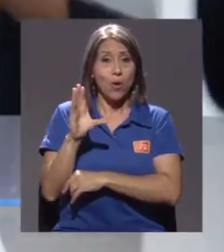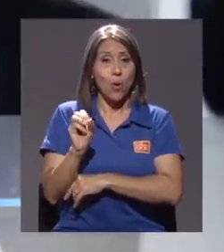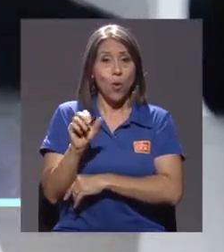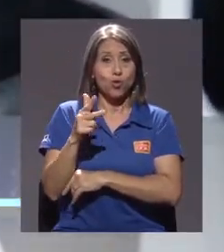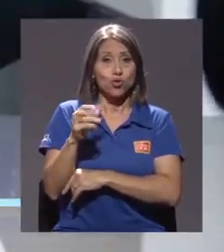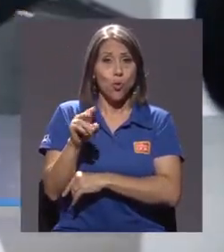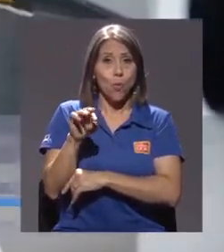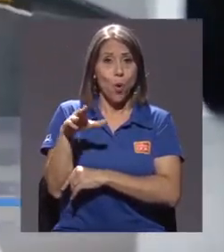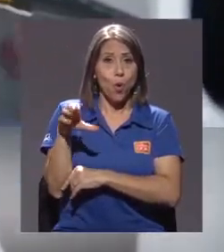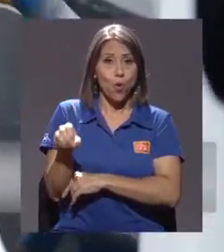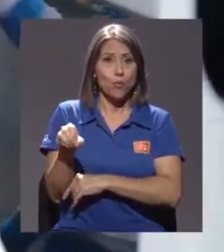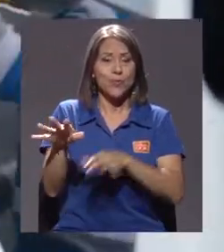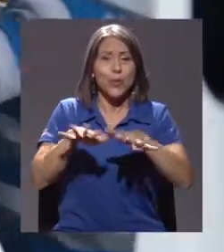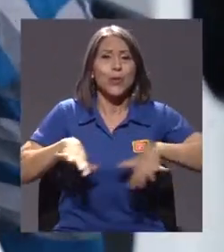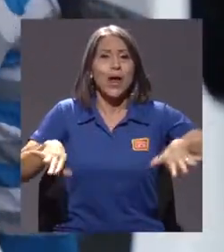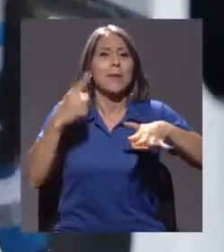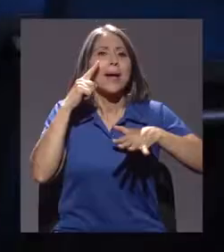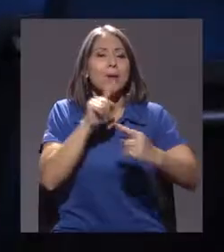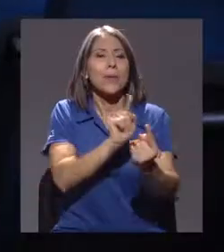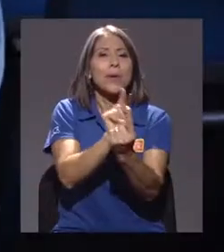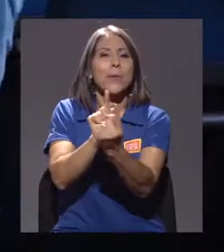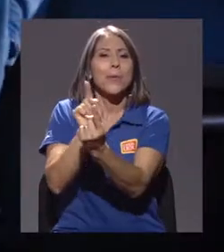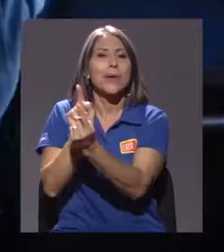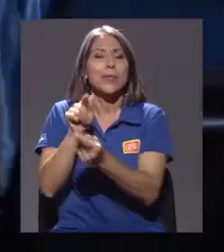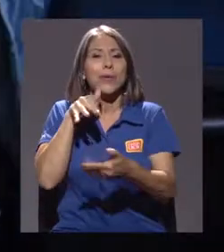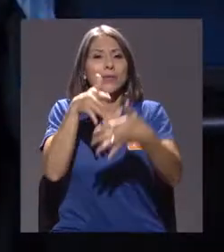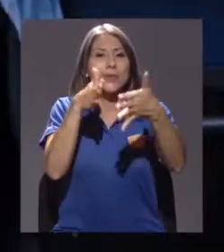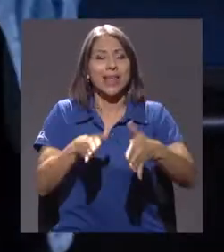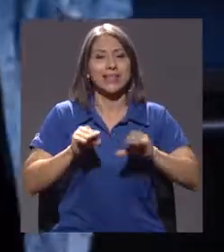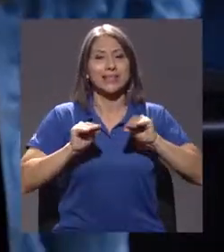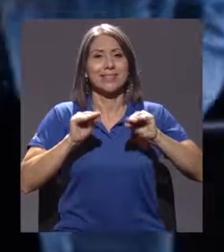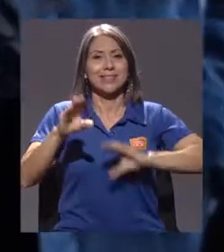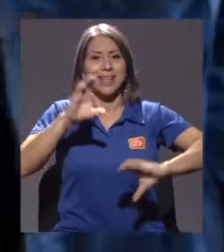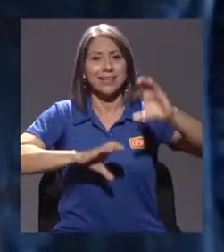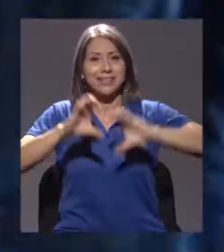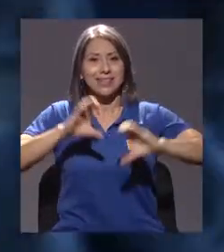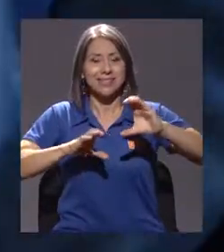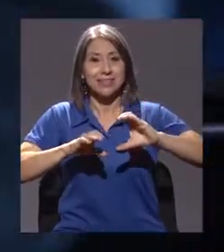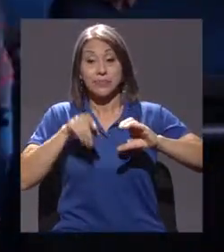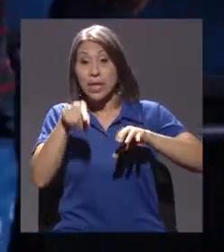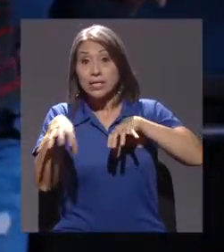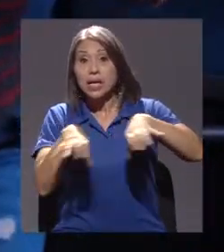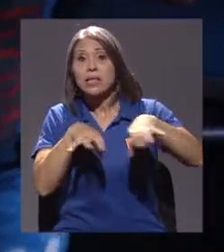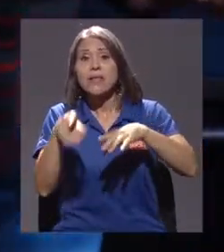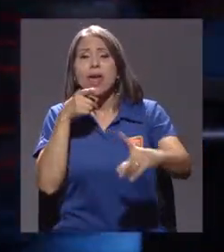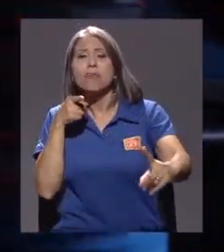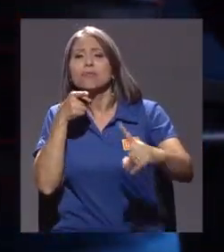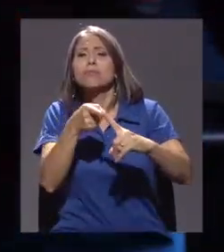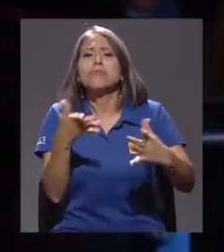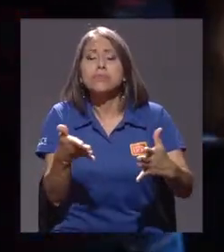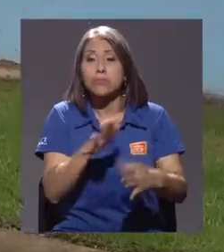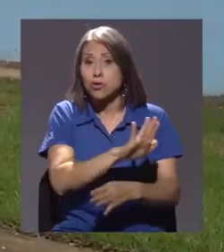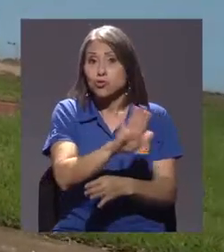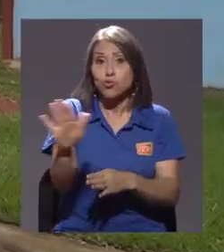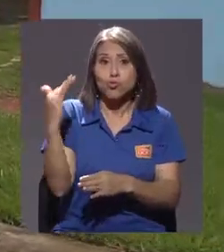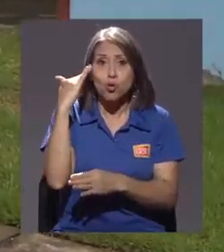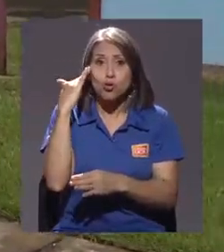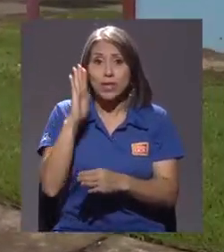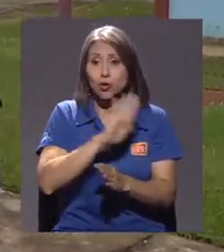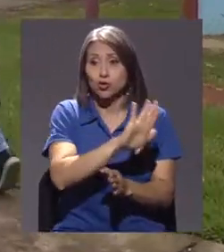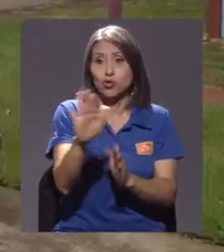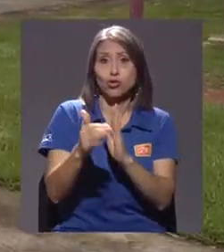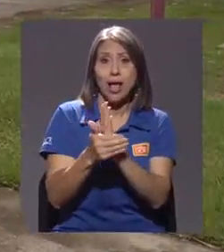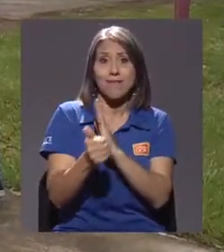la sede de un encuentro para estudiantes de la enseñanza de las ciencias. La actividad se realizó con el fin de fortalecer sus conocimientos y